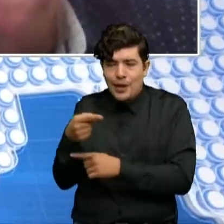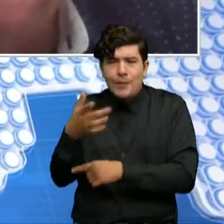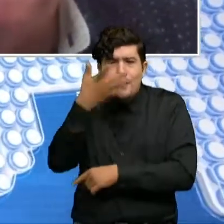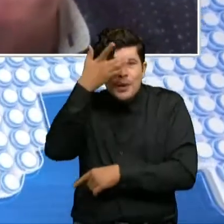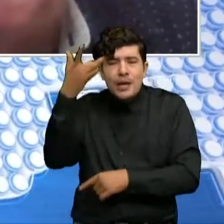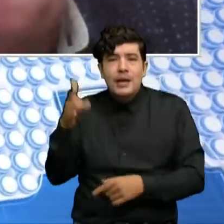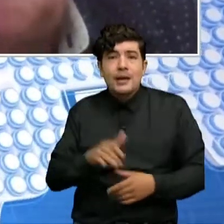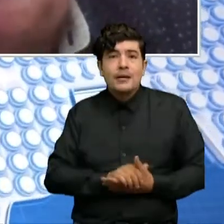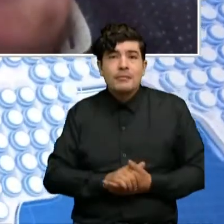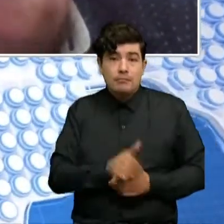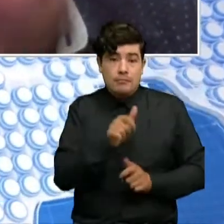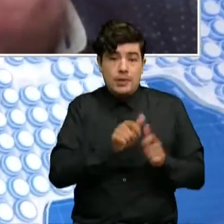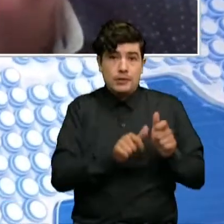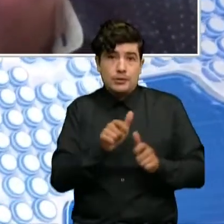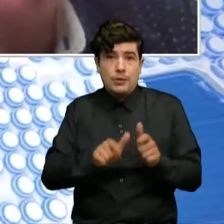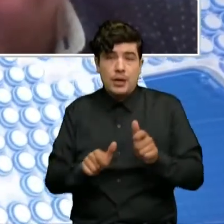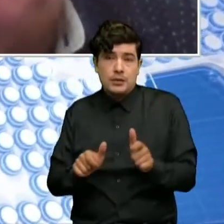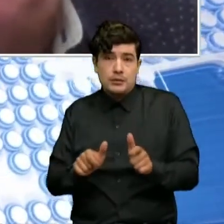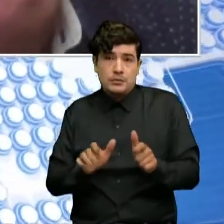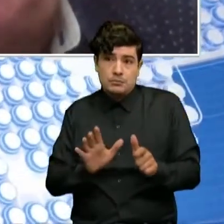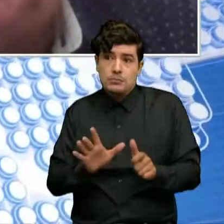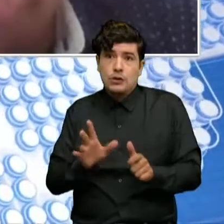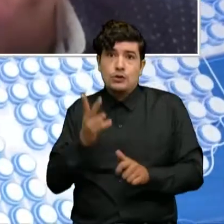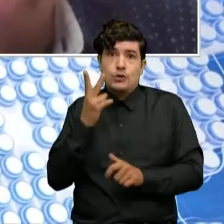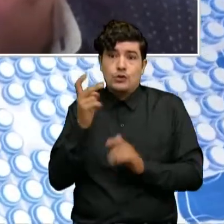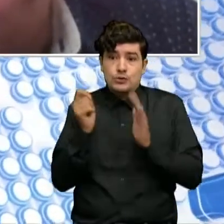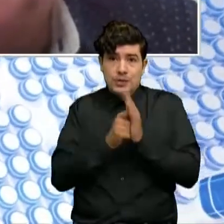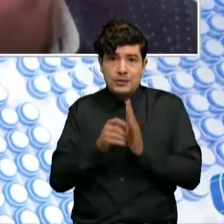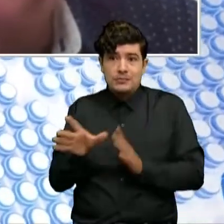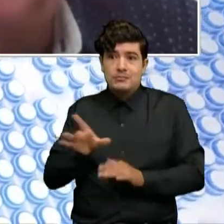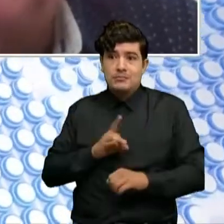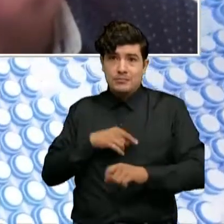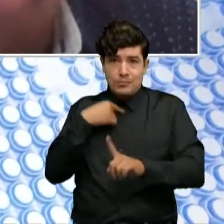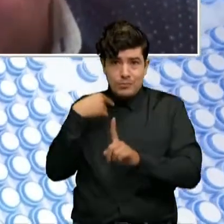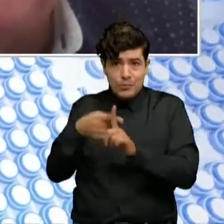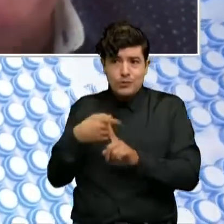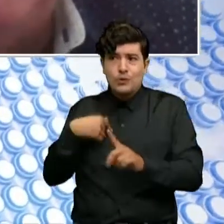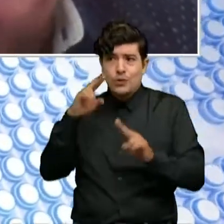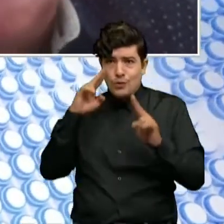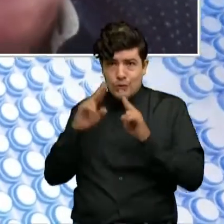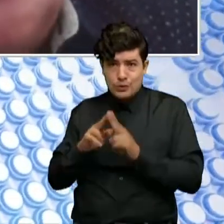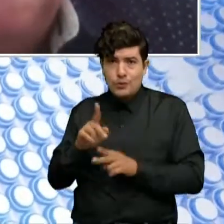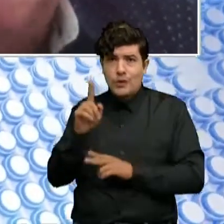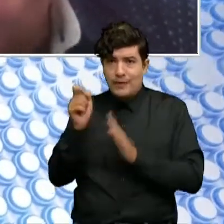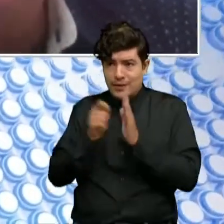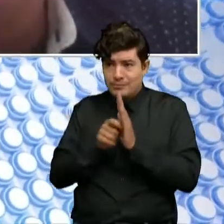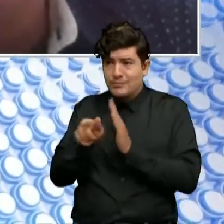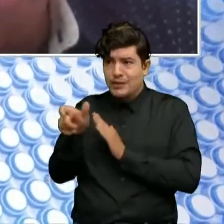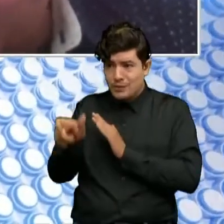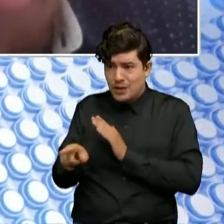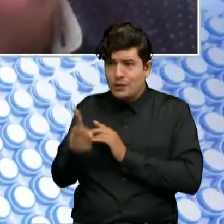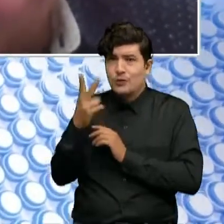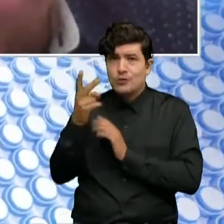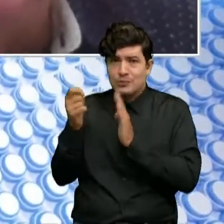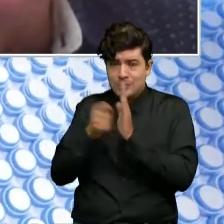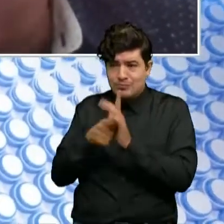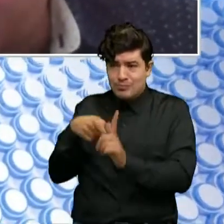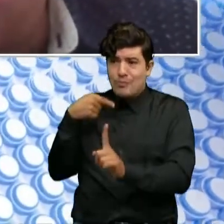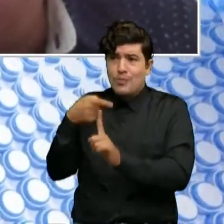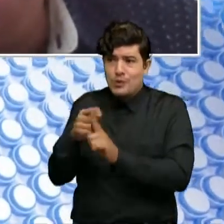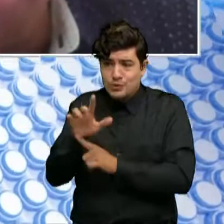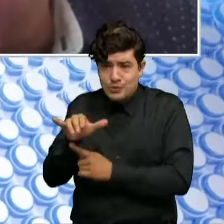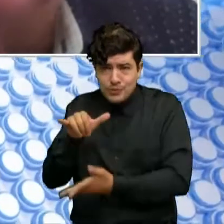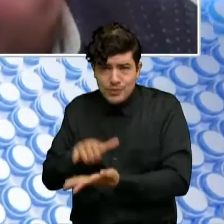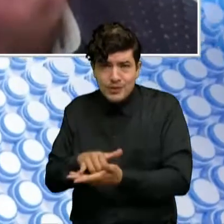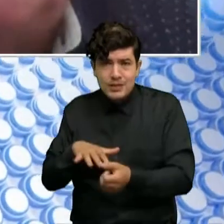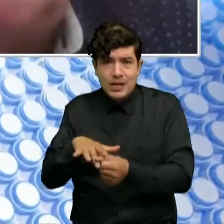internos que han resultado dos veces positivos. Conozco un caso específico. Entonces, esa es la situación, no hay